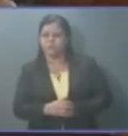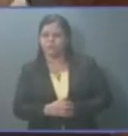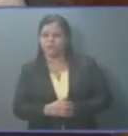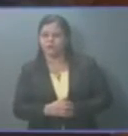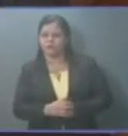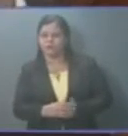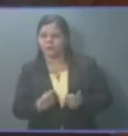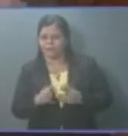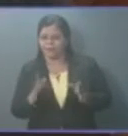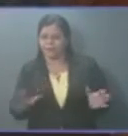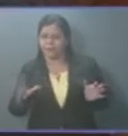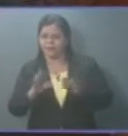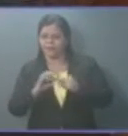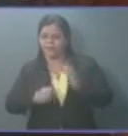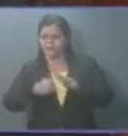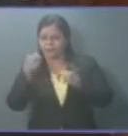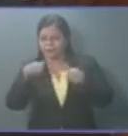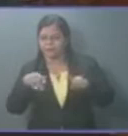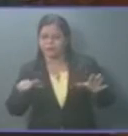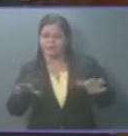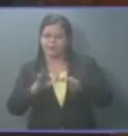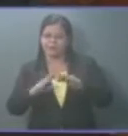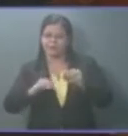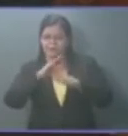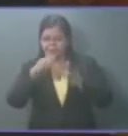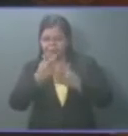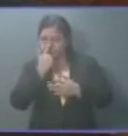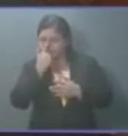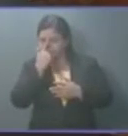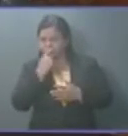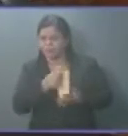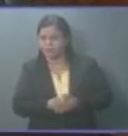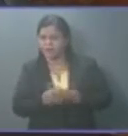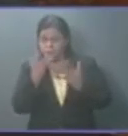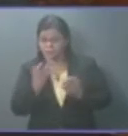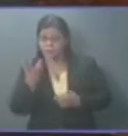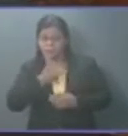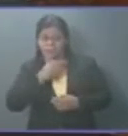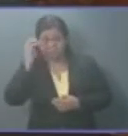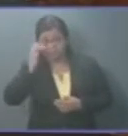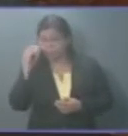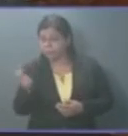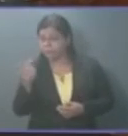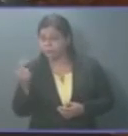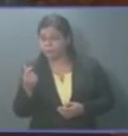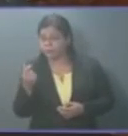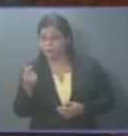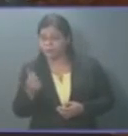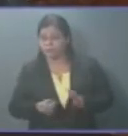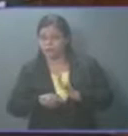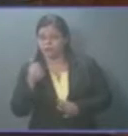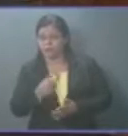les acepte lo que ellos dicen porque ellos lo dicen. Si se les hace una observación, inmediatamente dicen